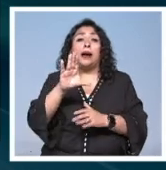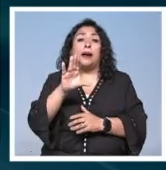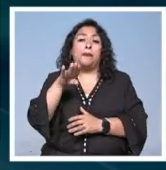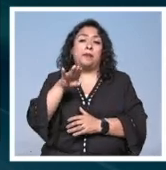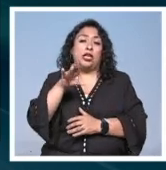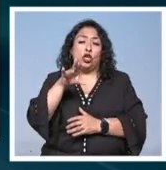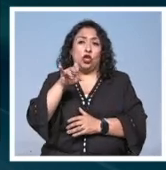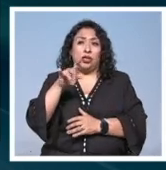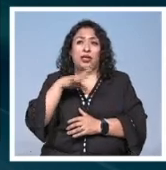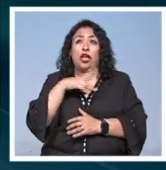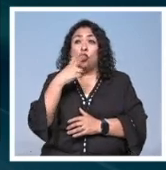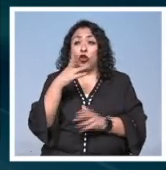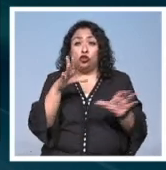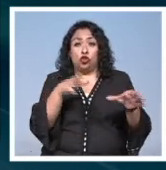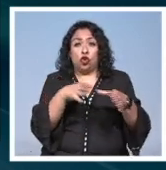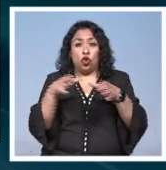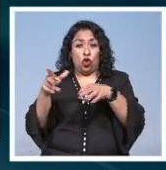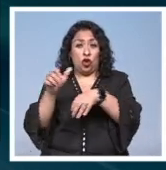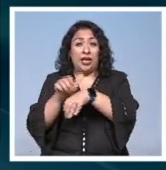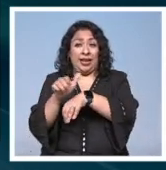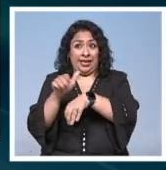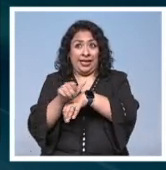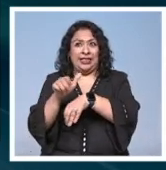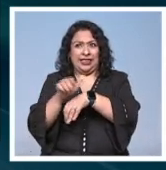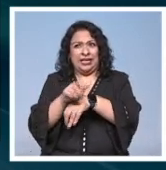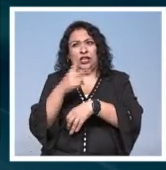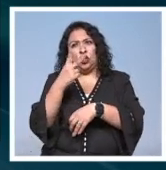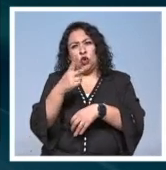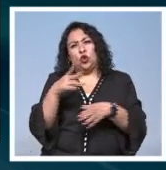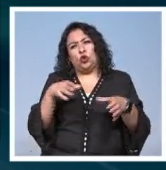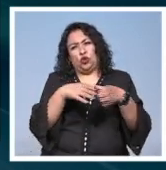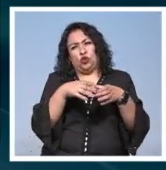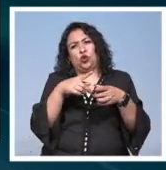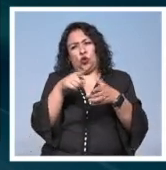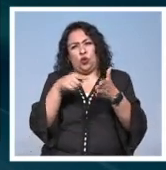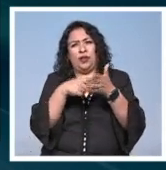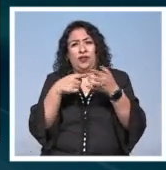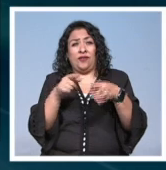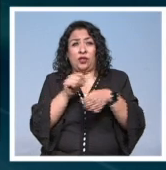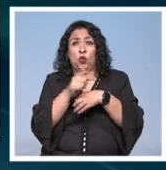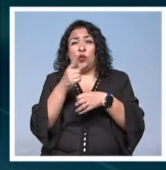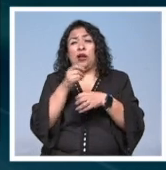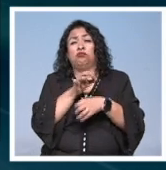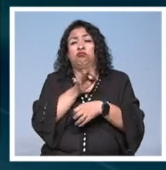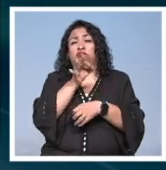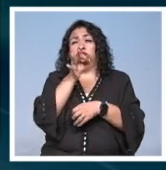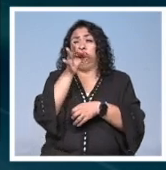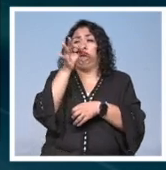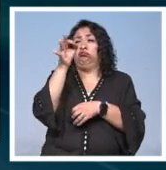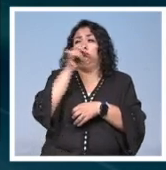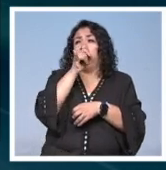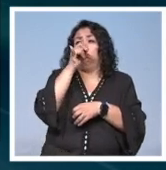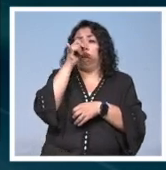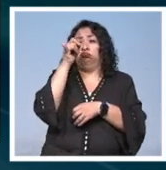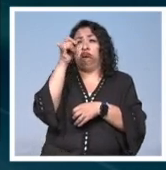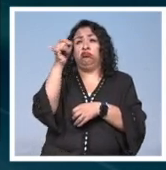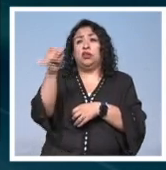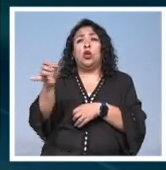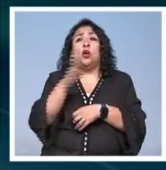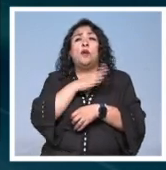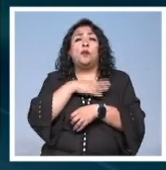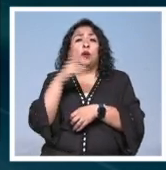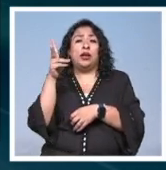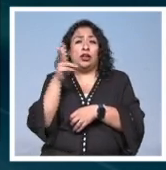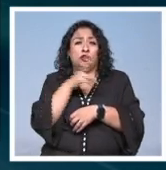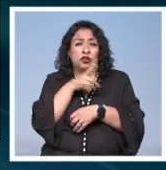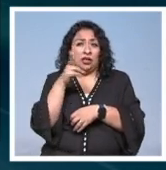hecho en dos colonias menonitas en Argentina, en dos provincias distintas, y una alejada, muy alejada de Buenos Aires,